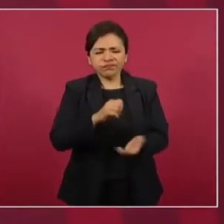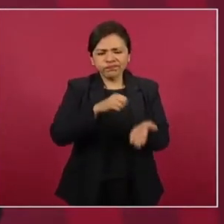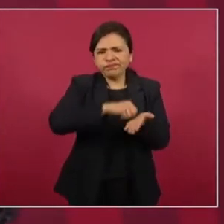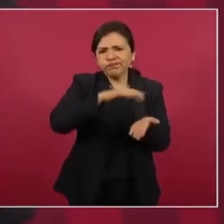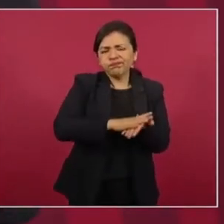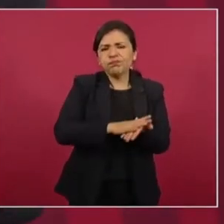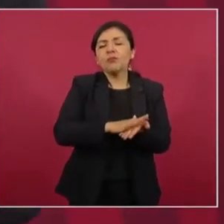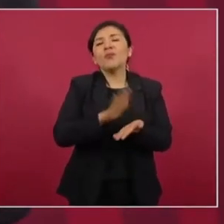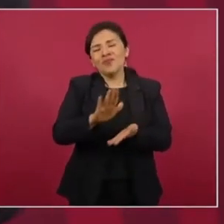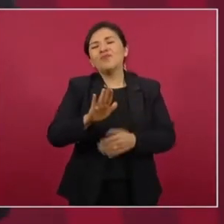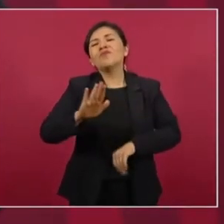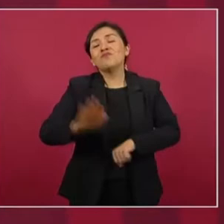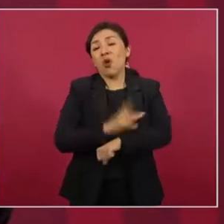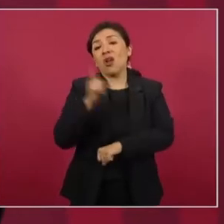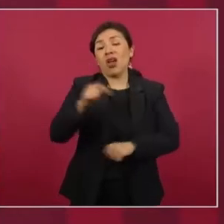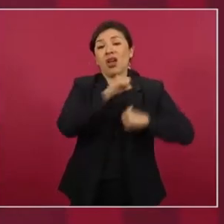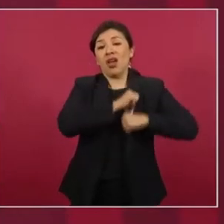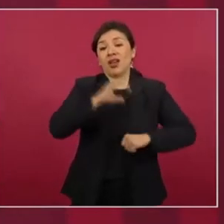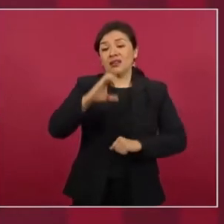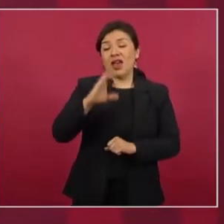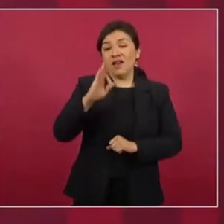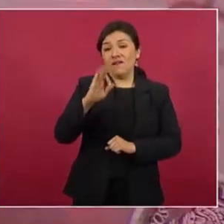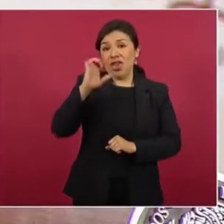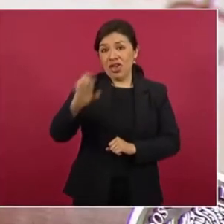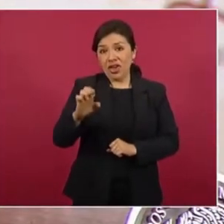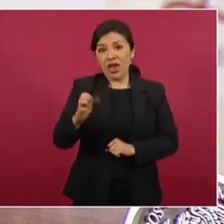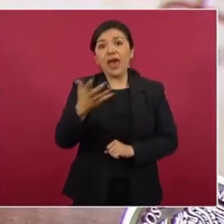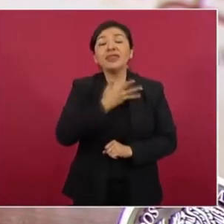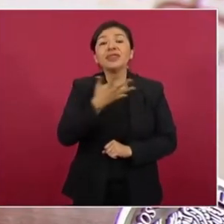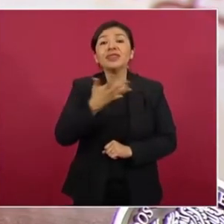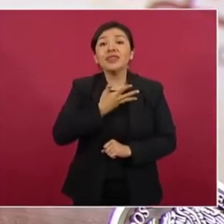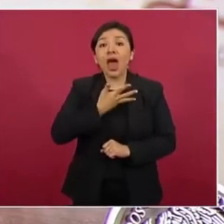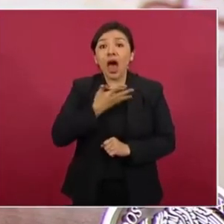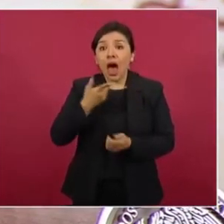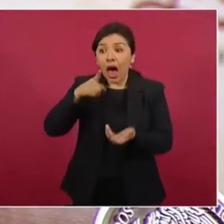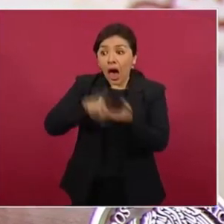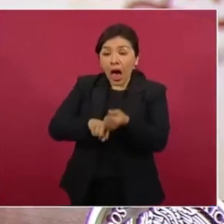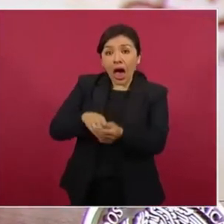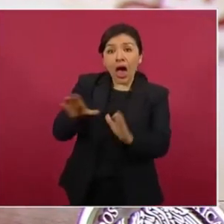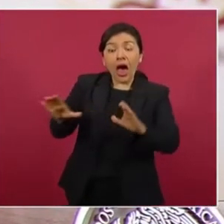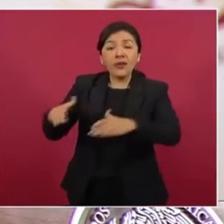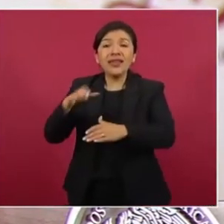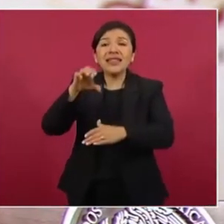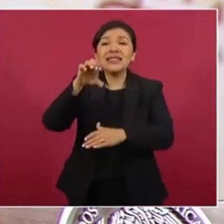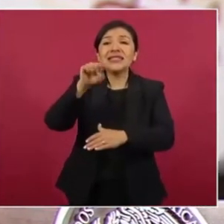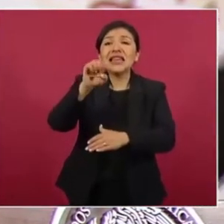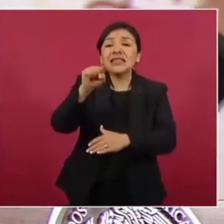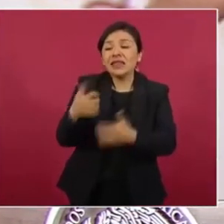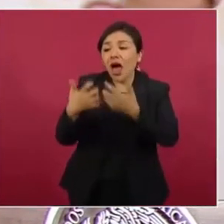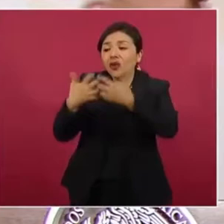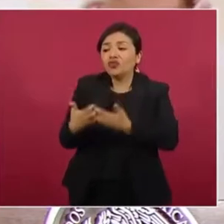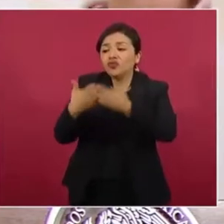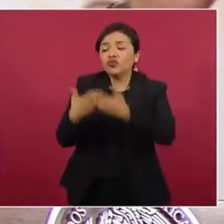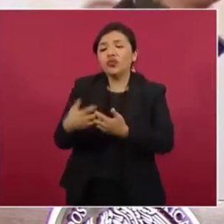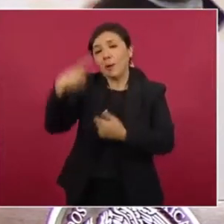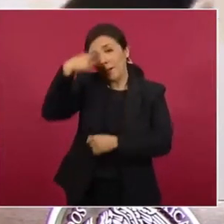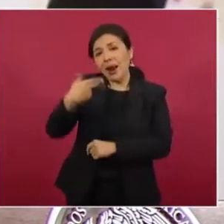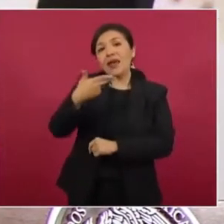Porque la Comisión Federal de Electricidad tiene 60 hidroeléctricas que se construyeron